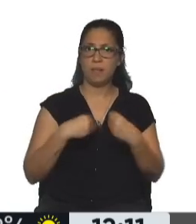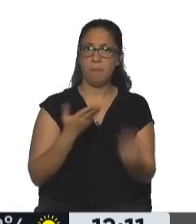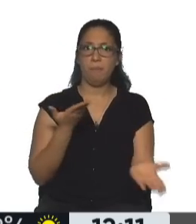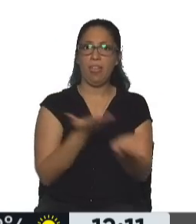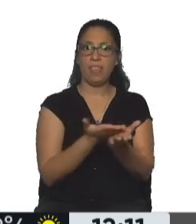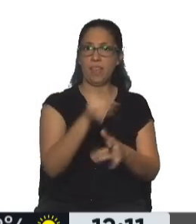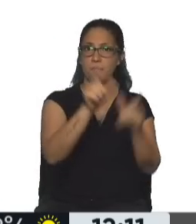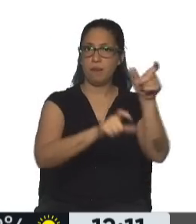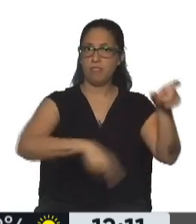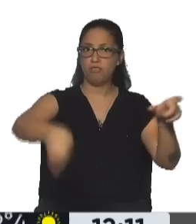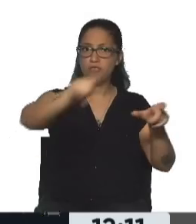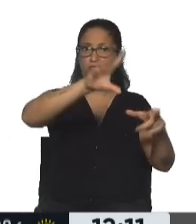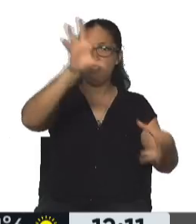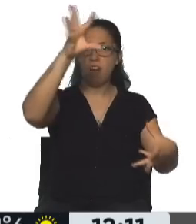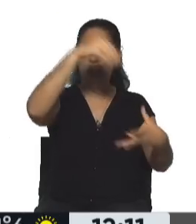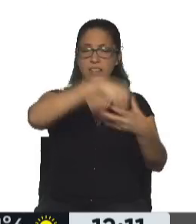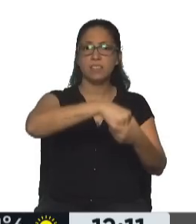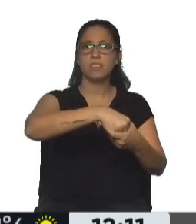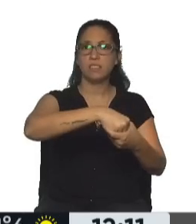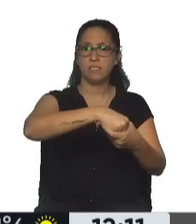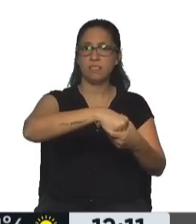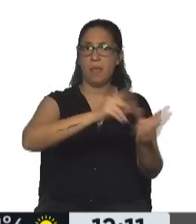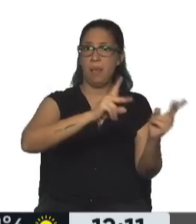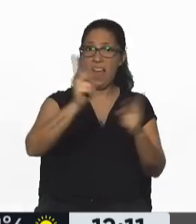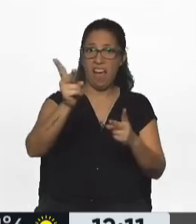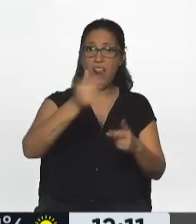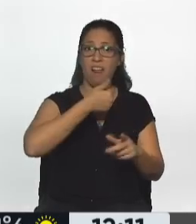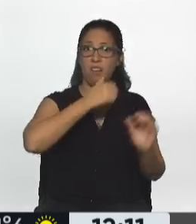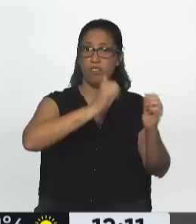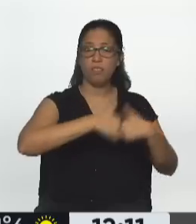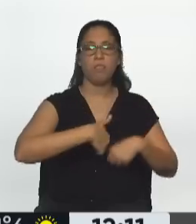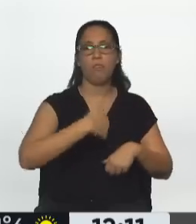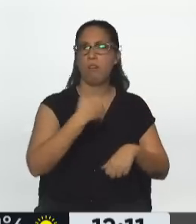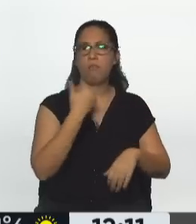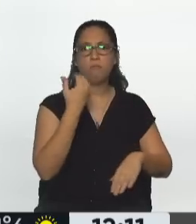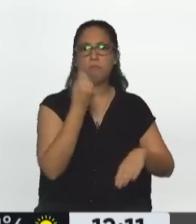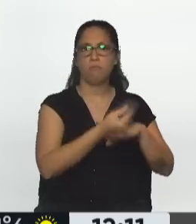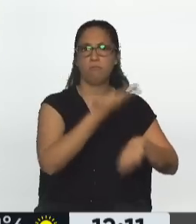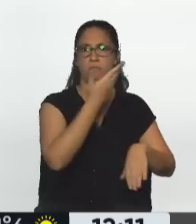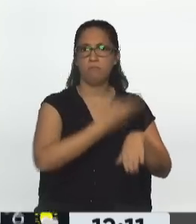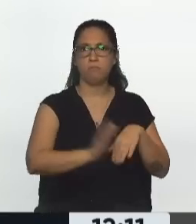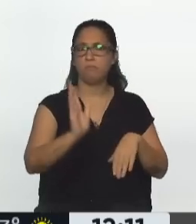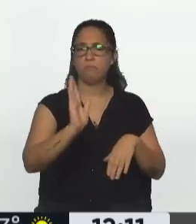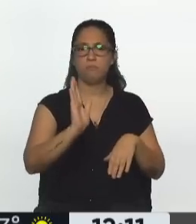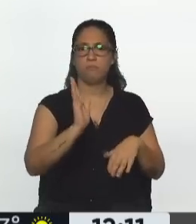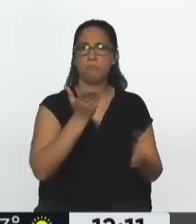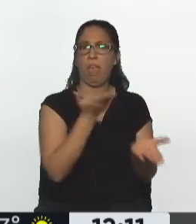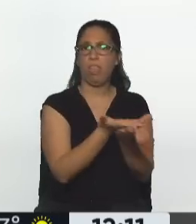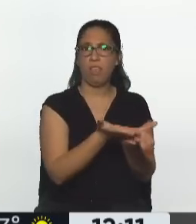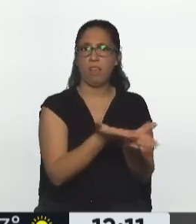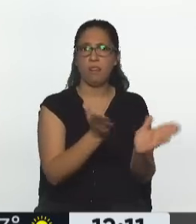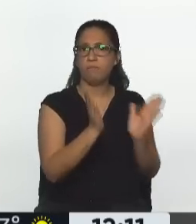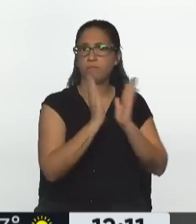de los funcionarios sin fuero, articulares sin fuero, y el pedido de